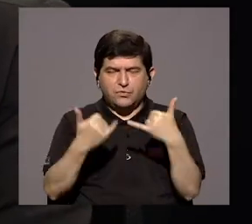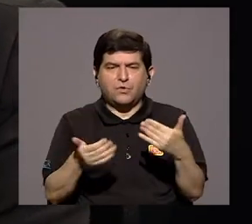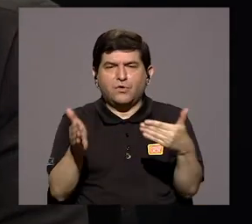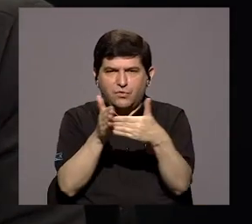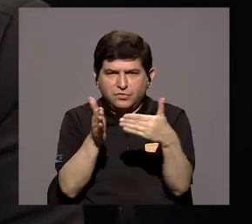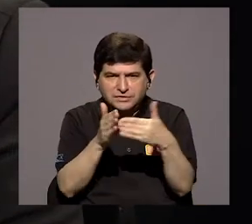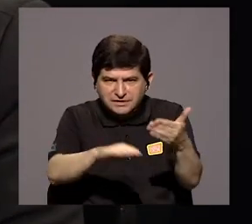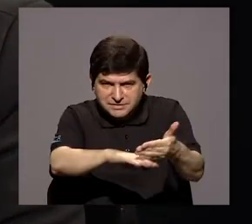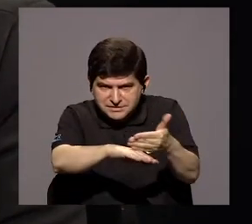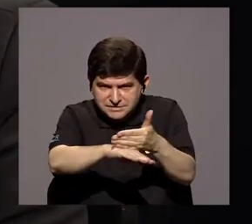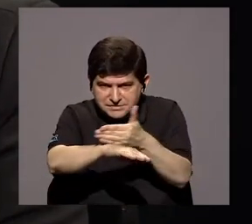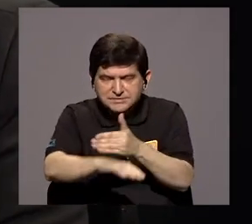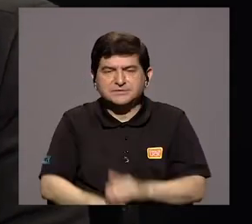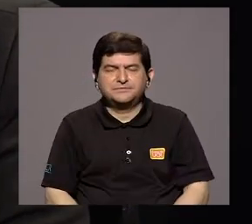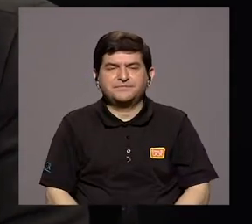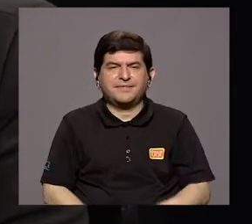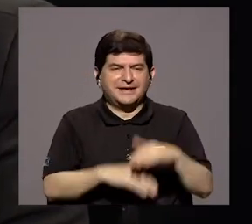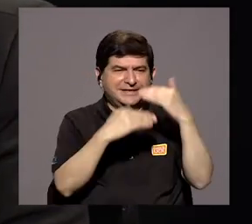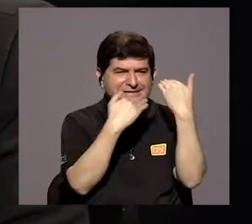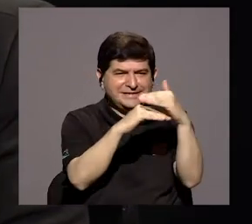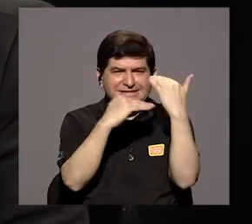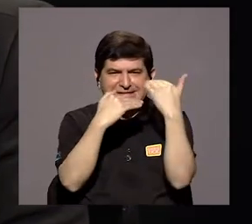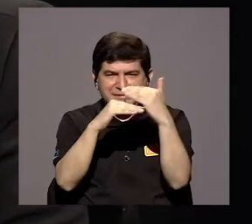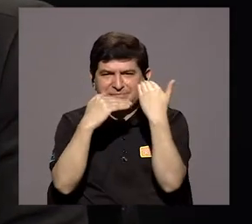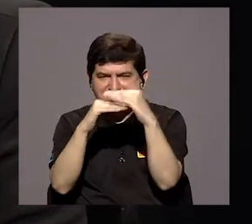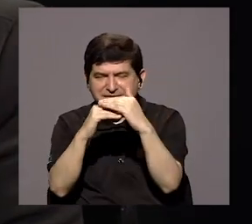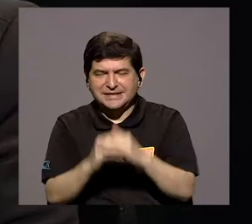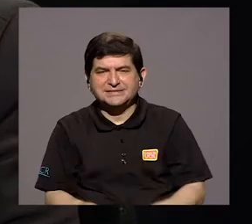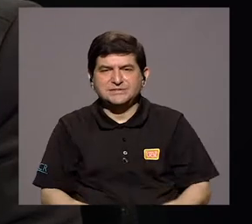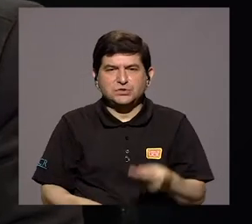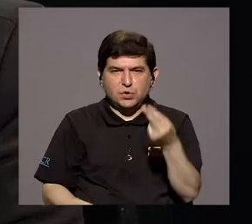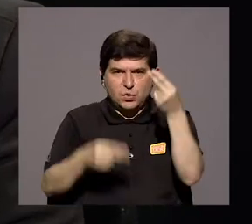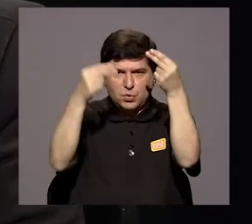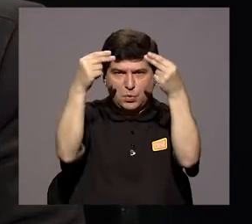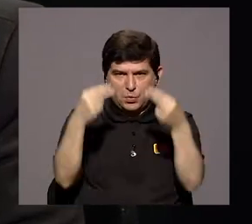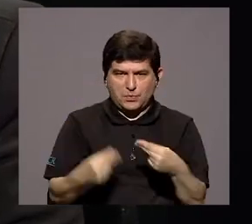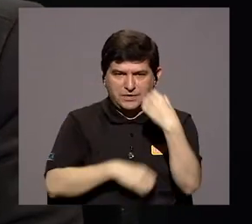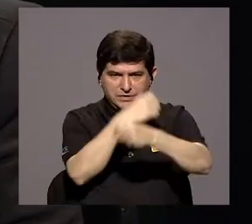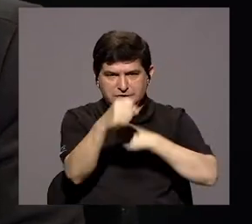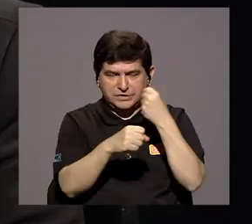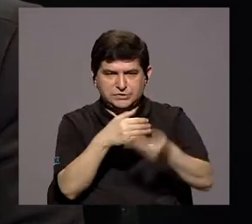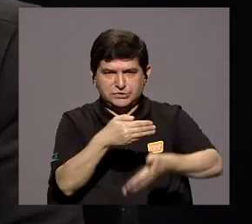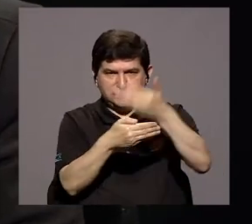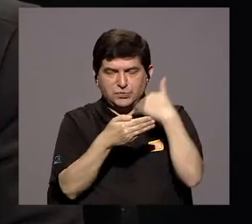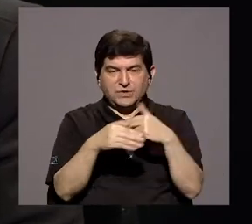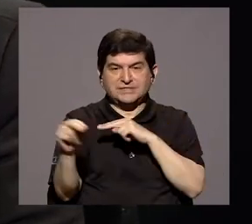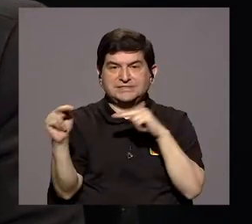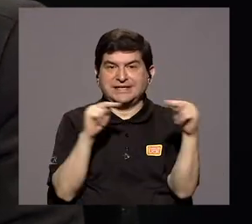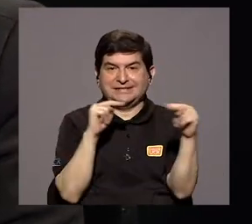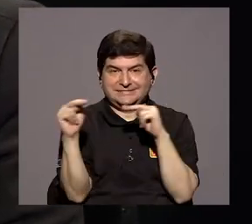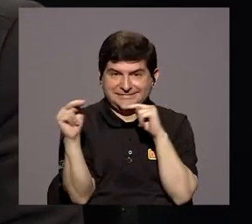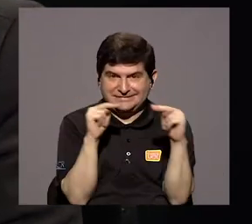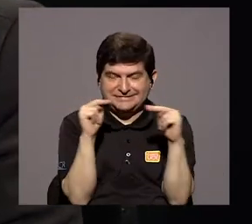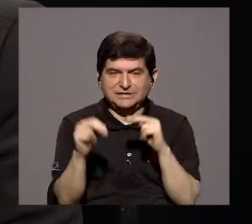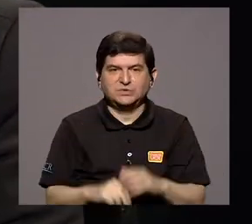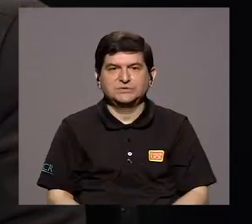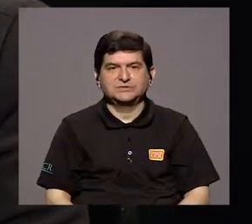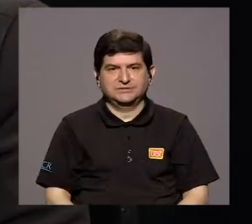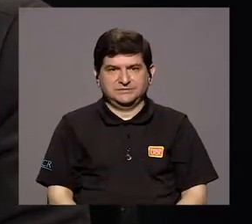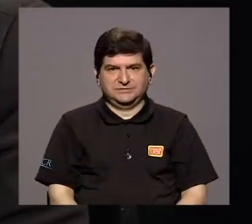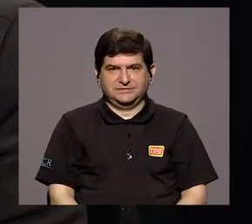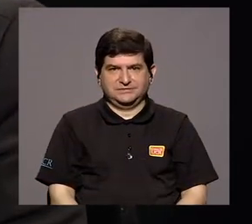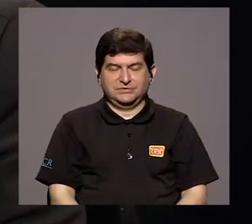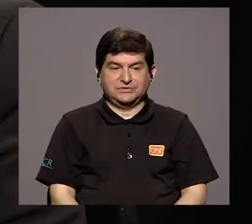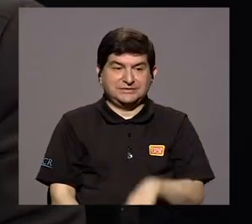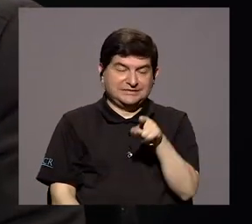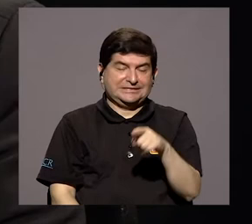El tema de los recortes de presupuesto, el año anterior fue una negociación bastante, ¿verdad? Conversa